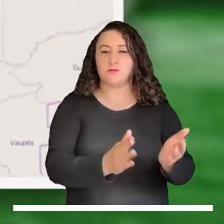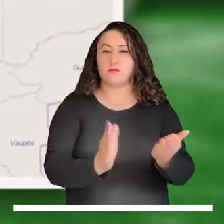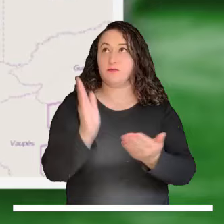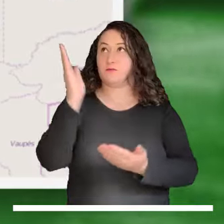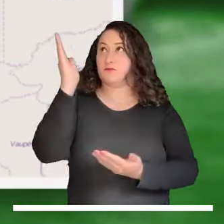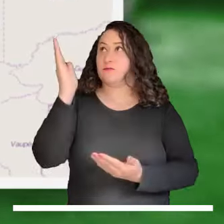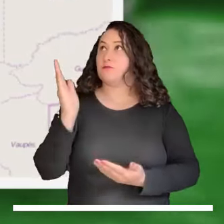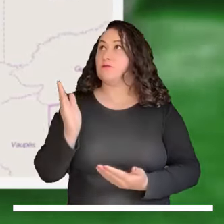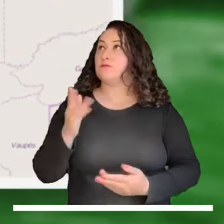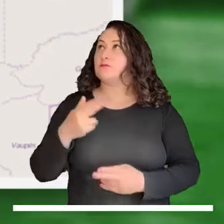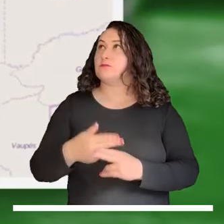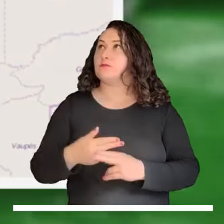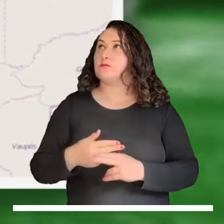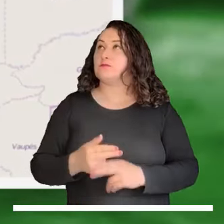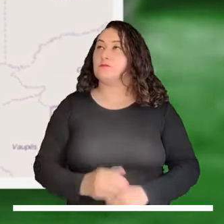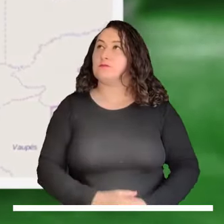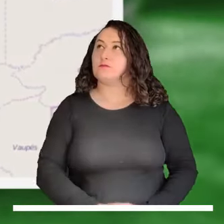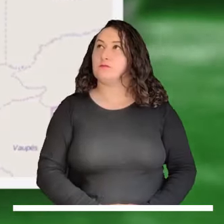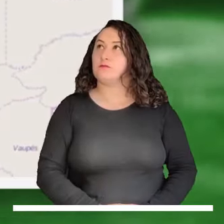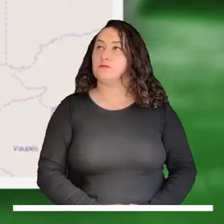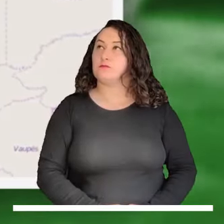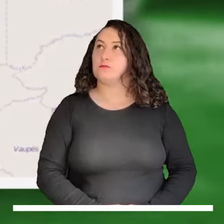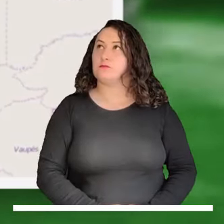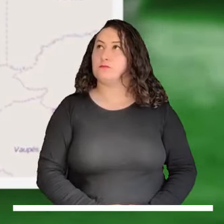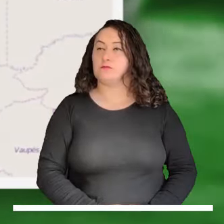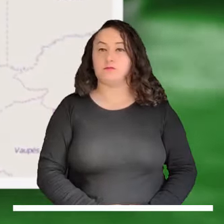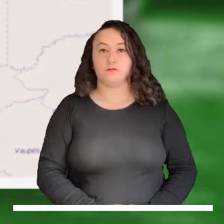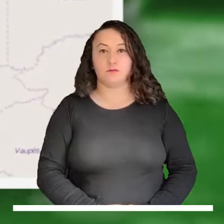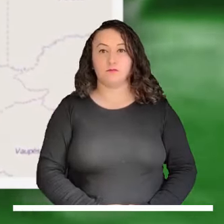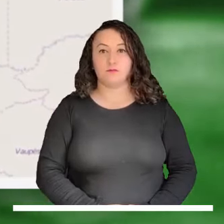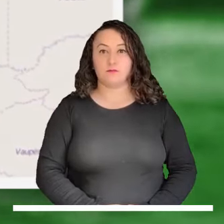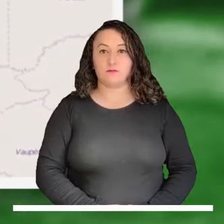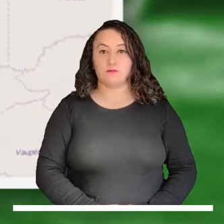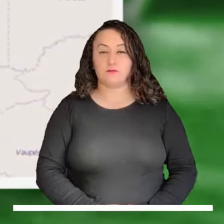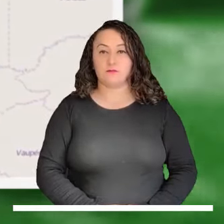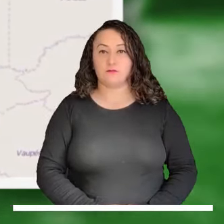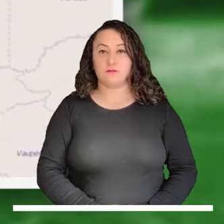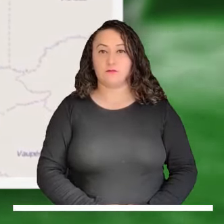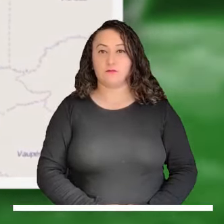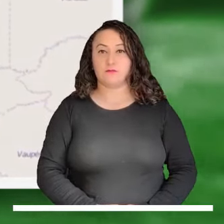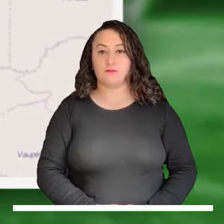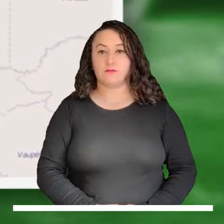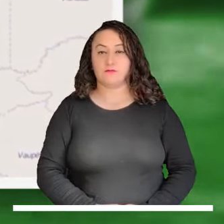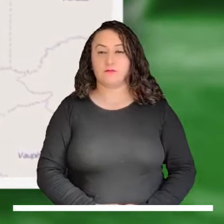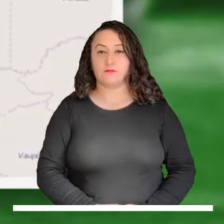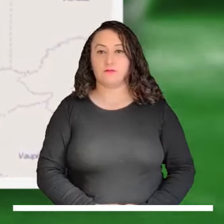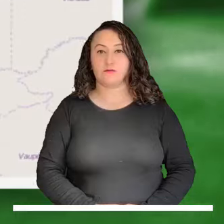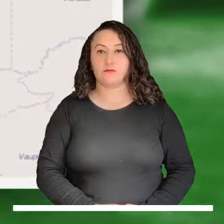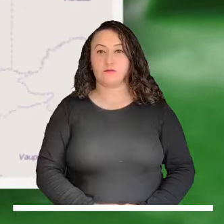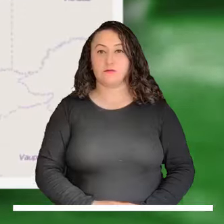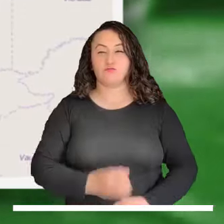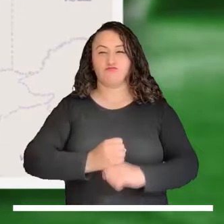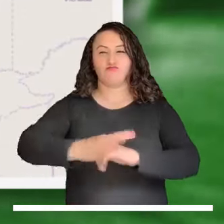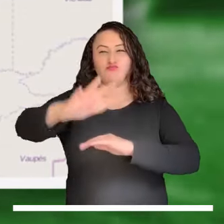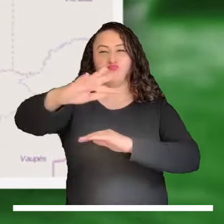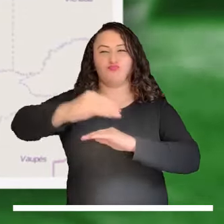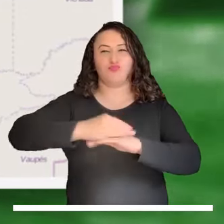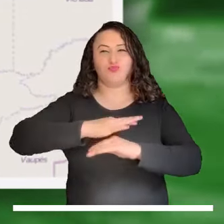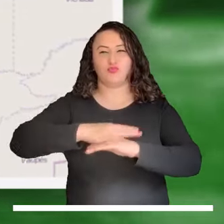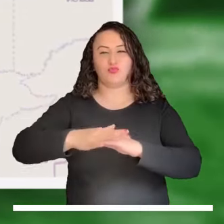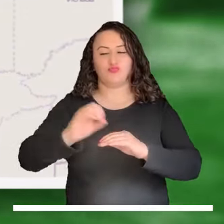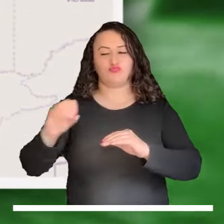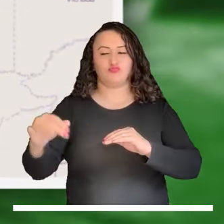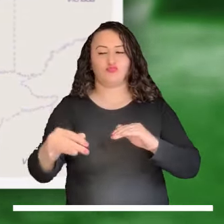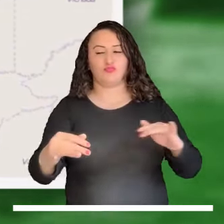Docampadó, Orpúa, Sibirú, Gella y sus afluentes, entre otros directos al Océano Pacífico en el